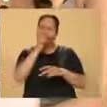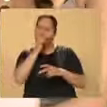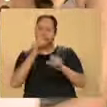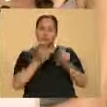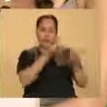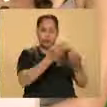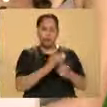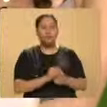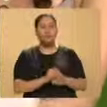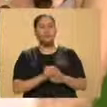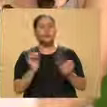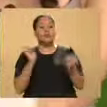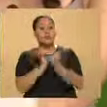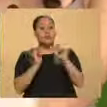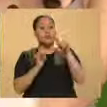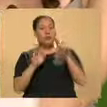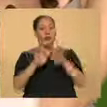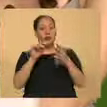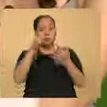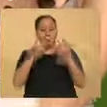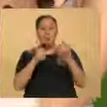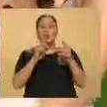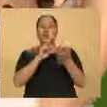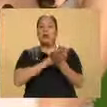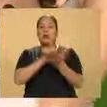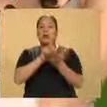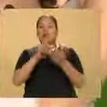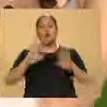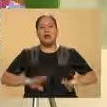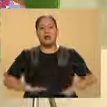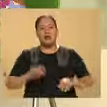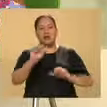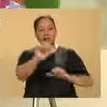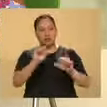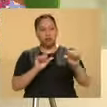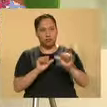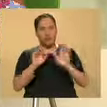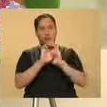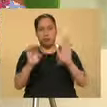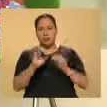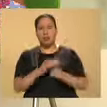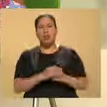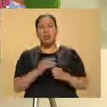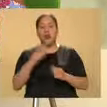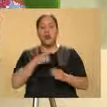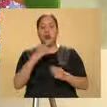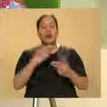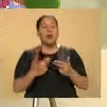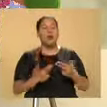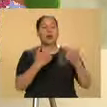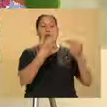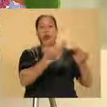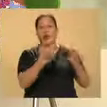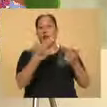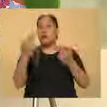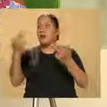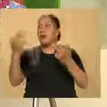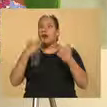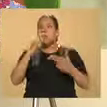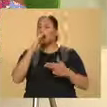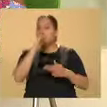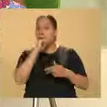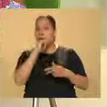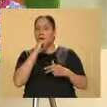derechos de carácter sucesorio. A veces estás impedido para heredar por ciertas cuestiones.